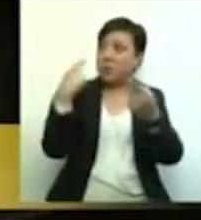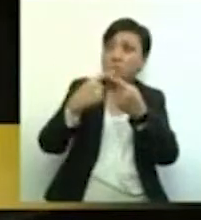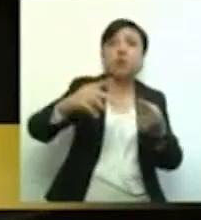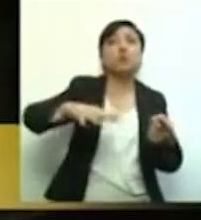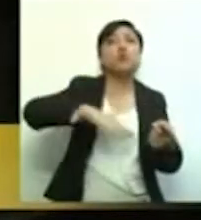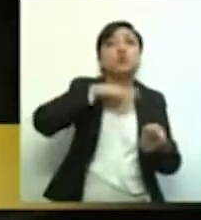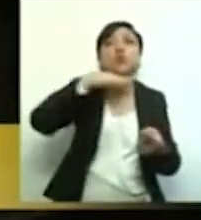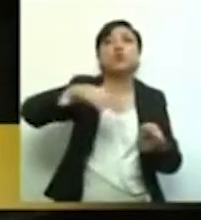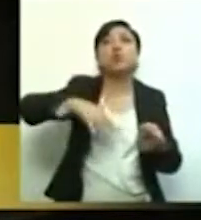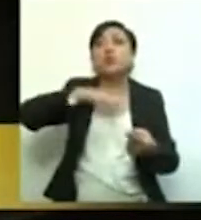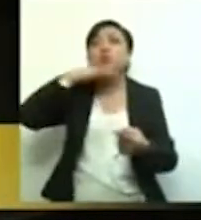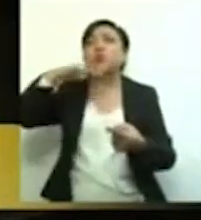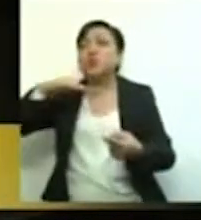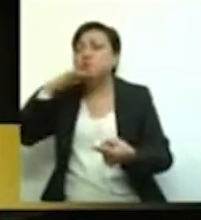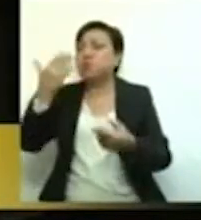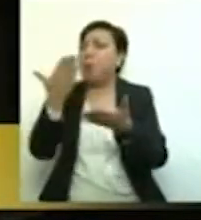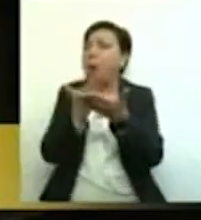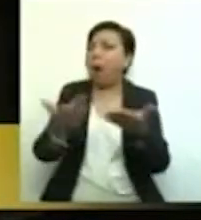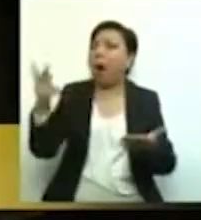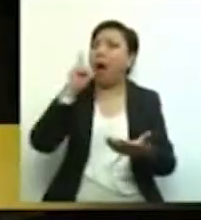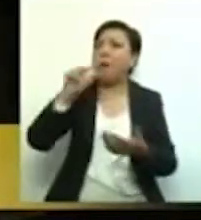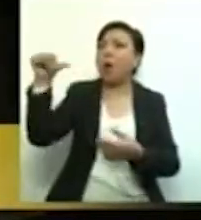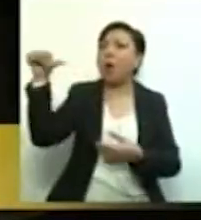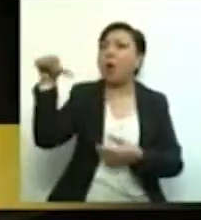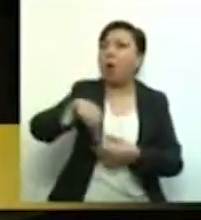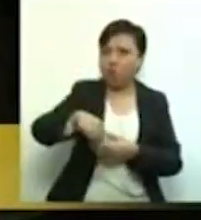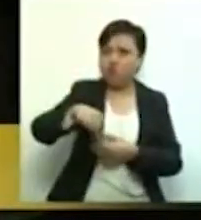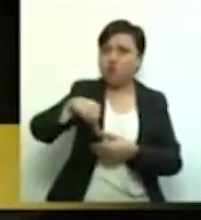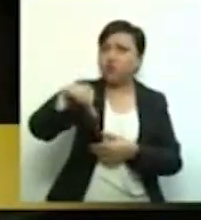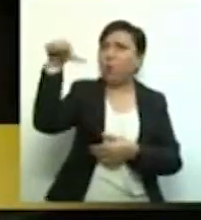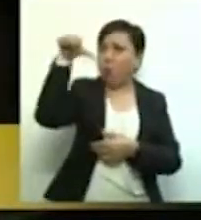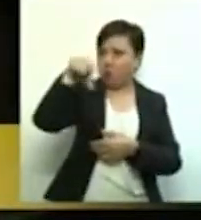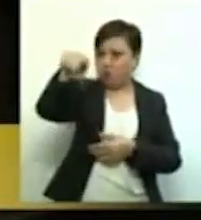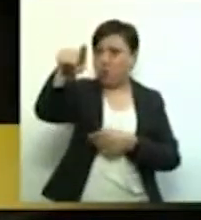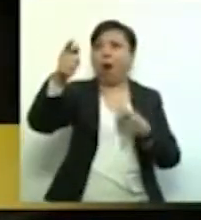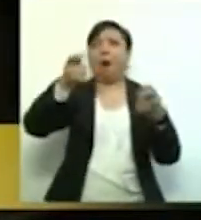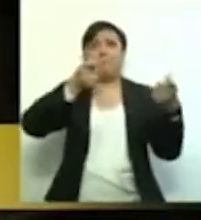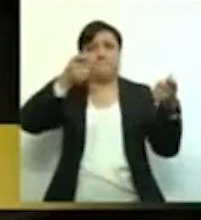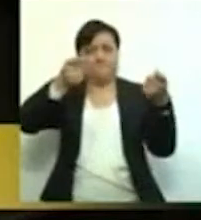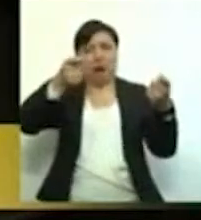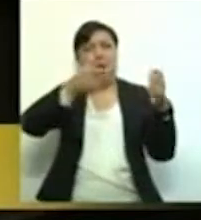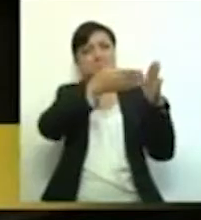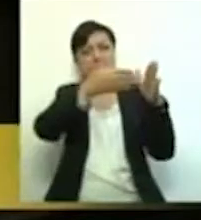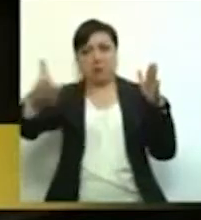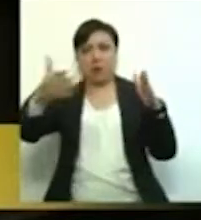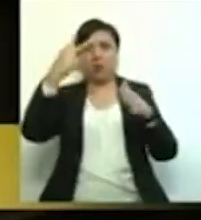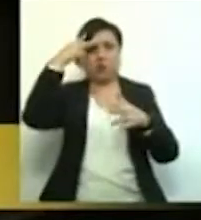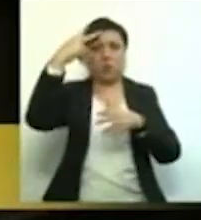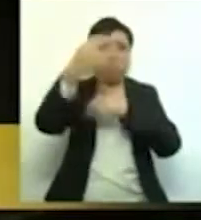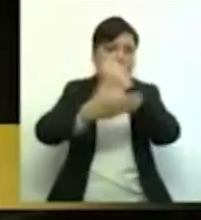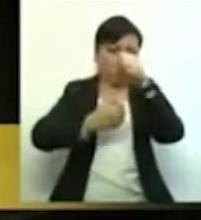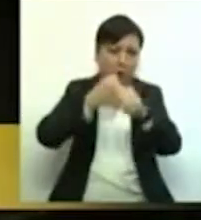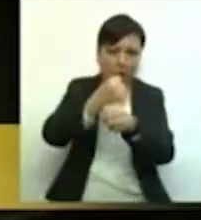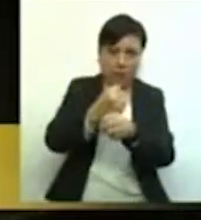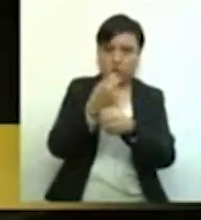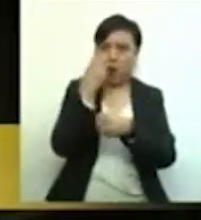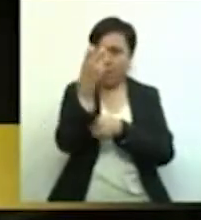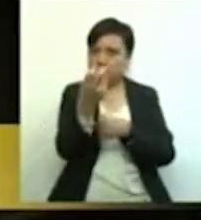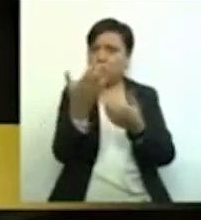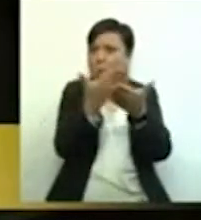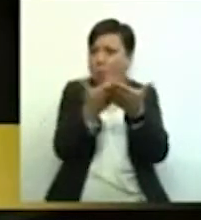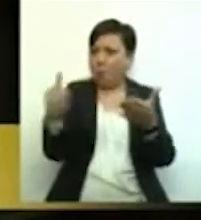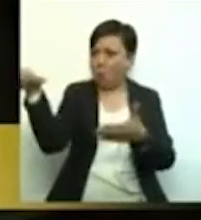¿por qué hoy que gobierna Morena, hoy que ya tienen dos años en el poder, por qué hoy es